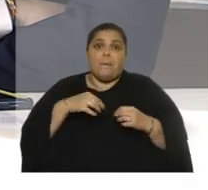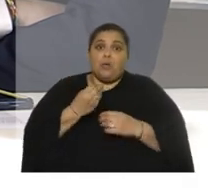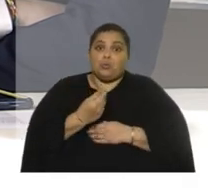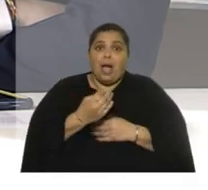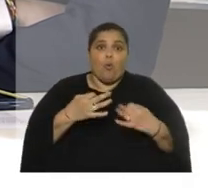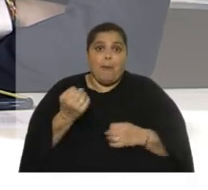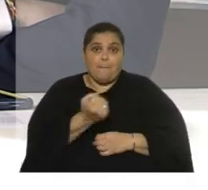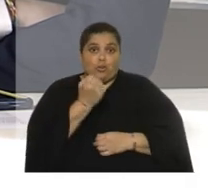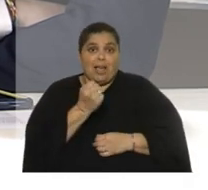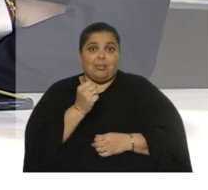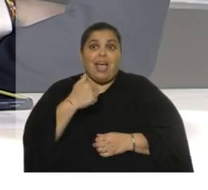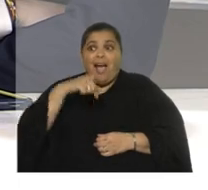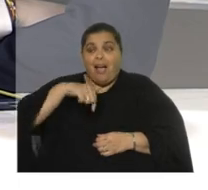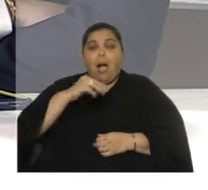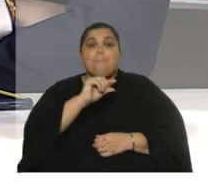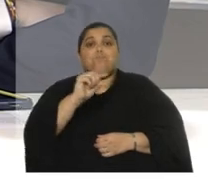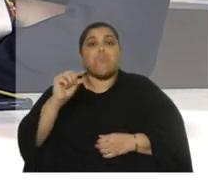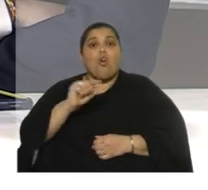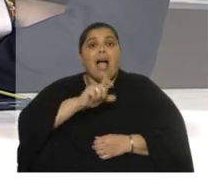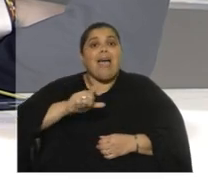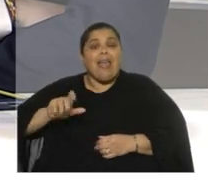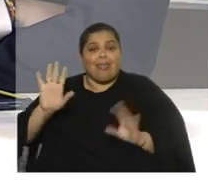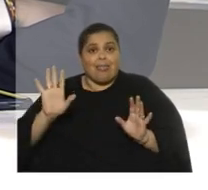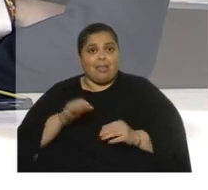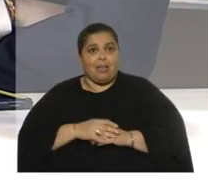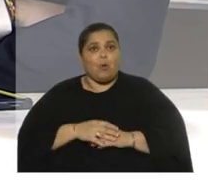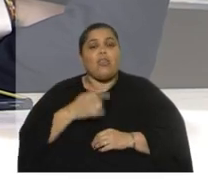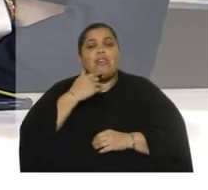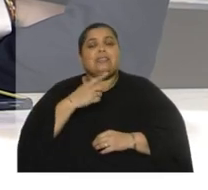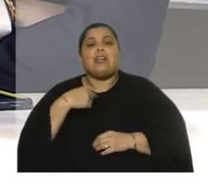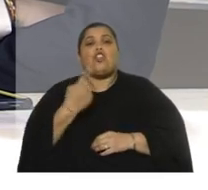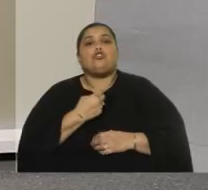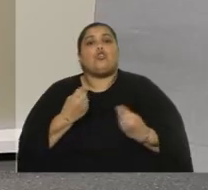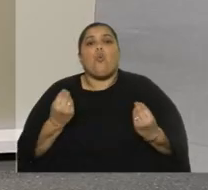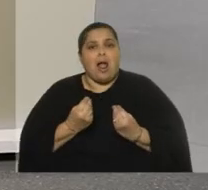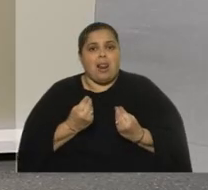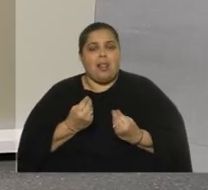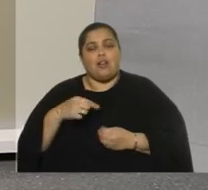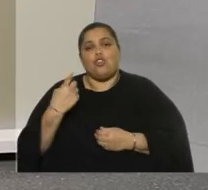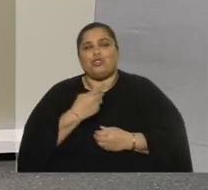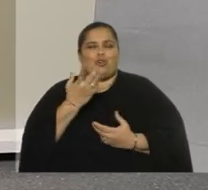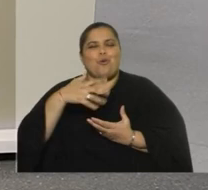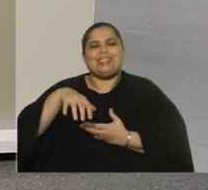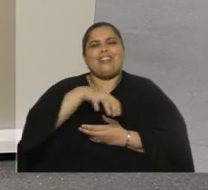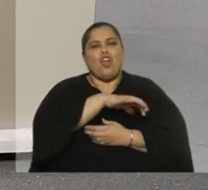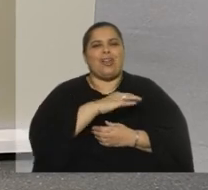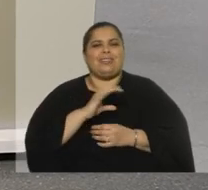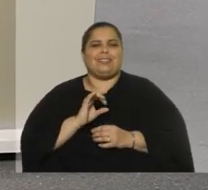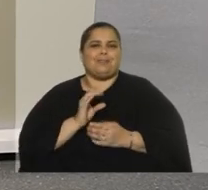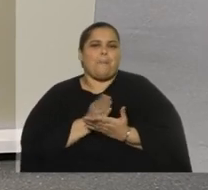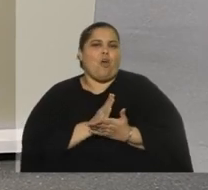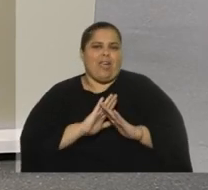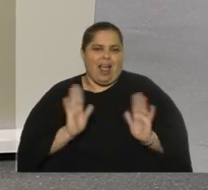tenemos poca gente, cuando decía nosotros, decían los sectores moderados, él estaba muy pegado a Astori,